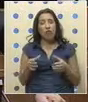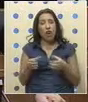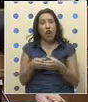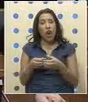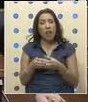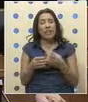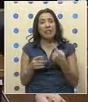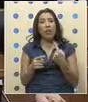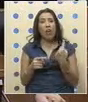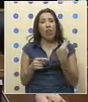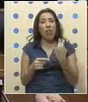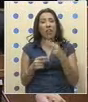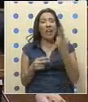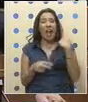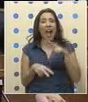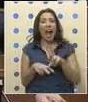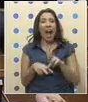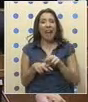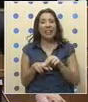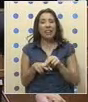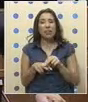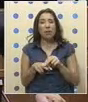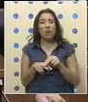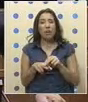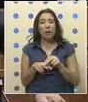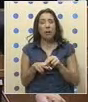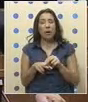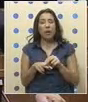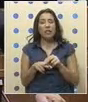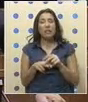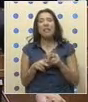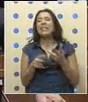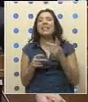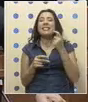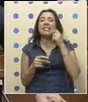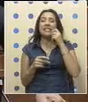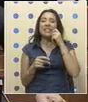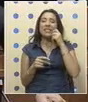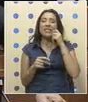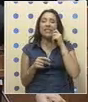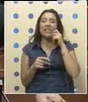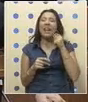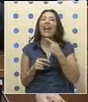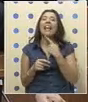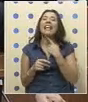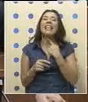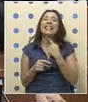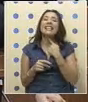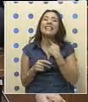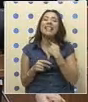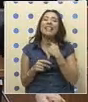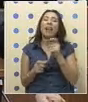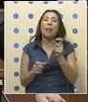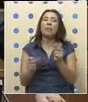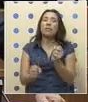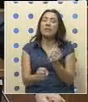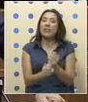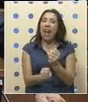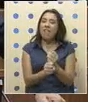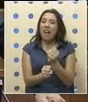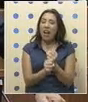en torno a lo que antiguamente, y me perdonarán los más jóvenes, se trataba de los intereses de la clase trabajadora,